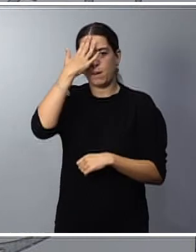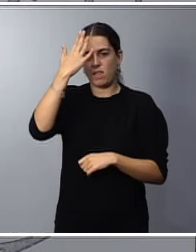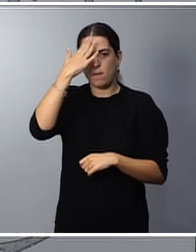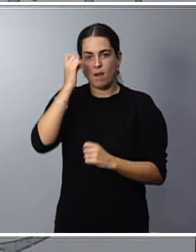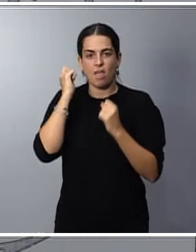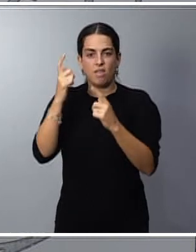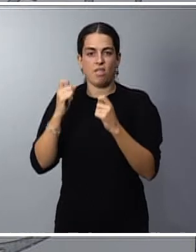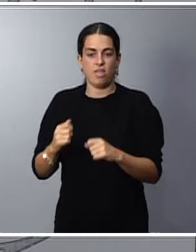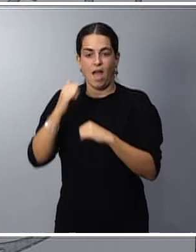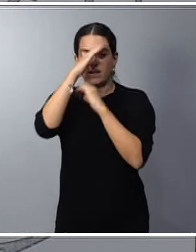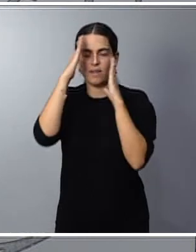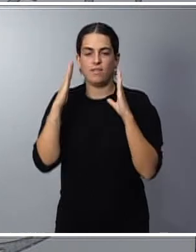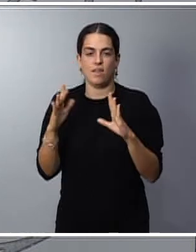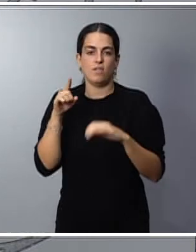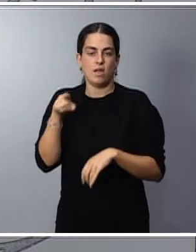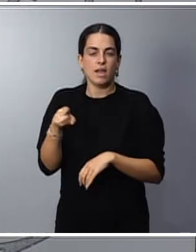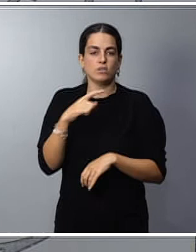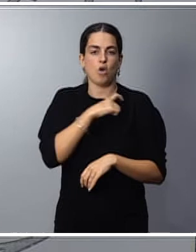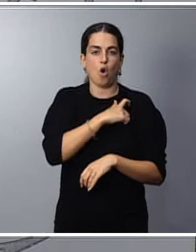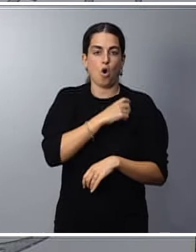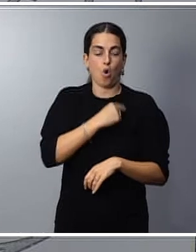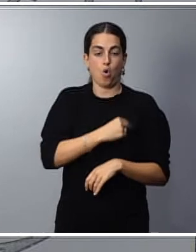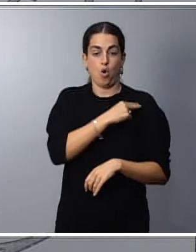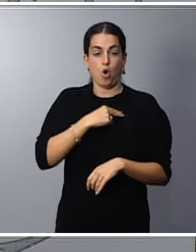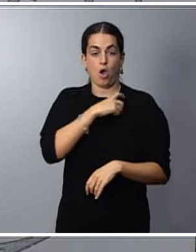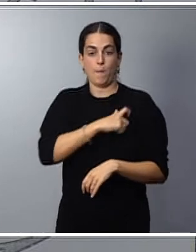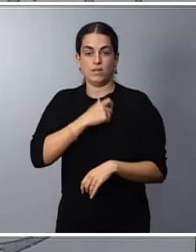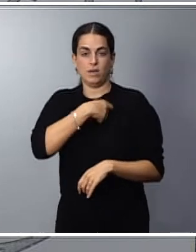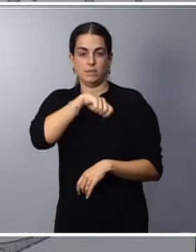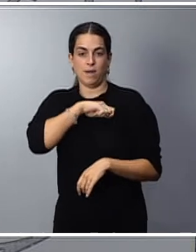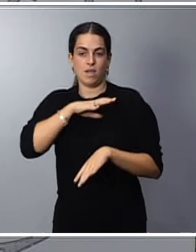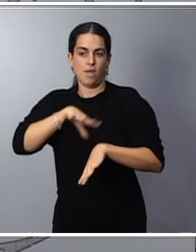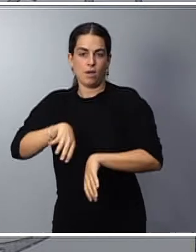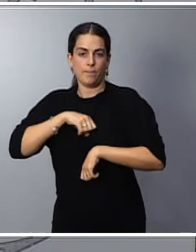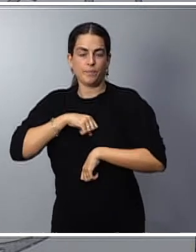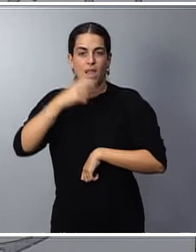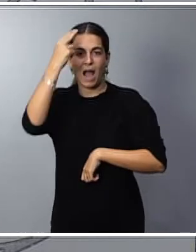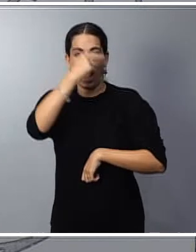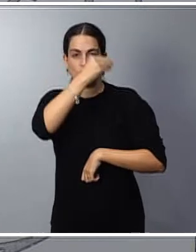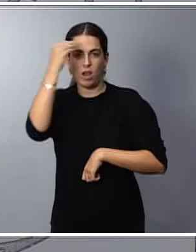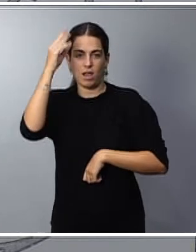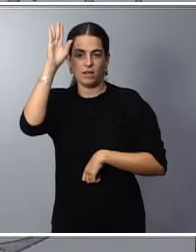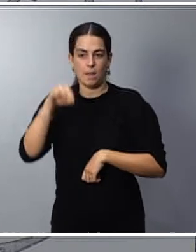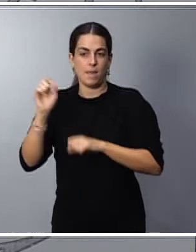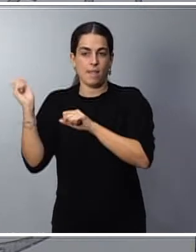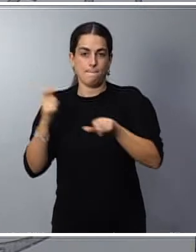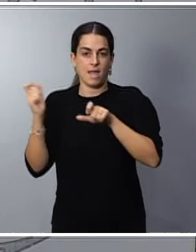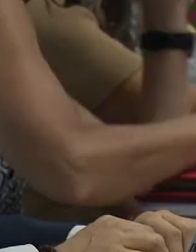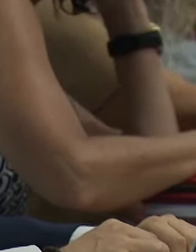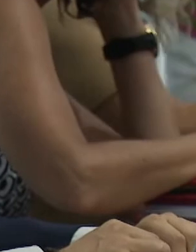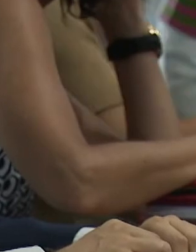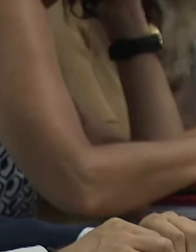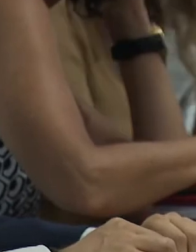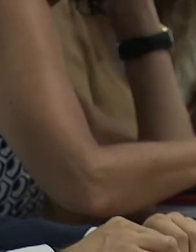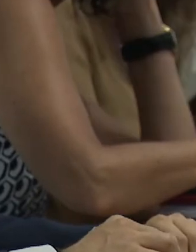acogida, Cruz Roja, Comisión Española de Ayuda al Refugiado, Asociación Católica Española de Inmigrantes y Fundación Acción Integral con Migrantes.